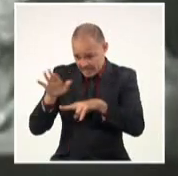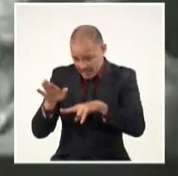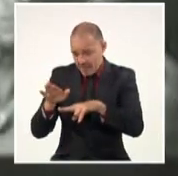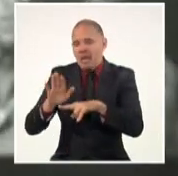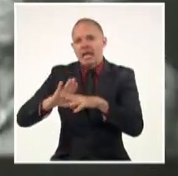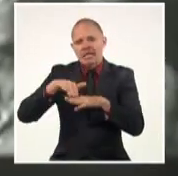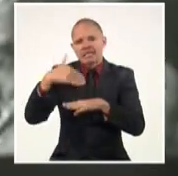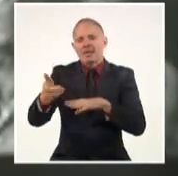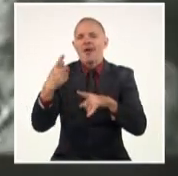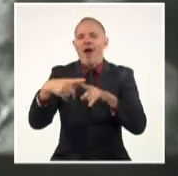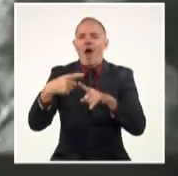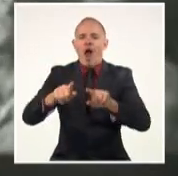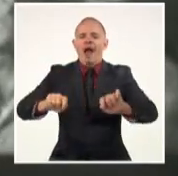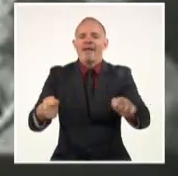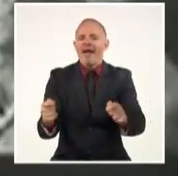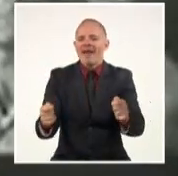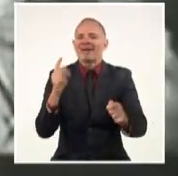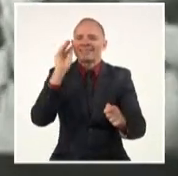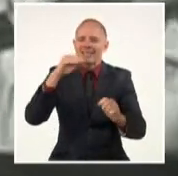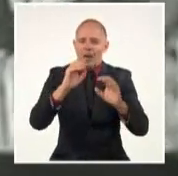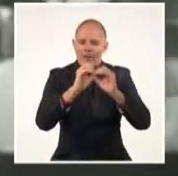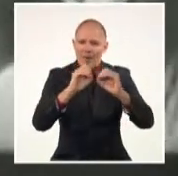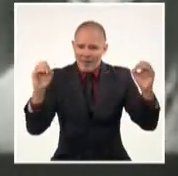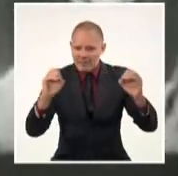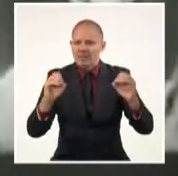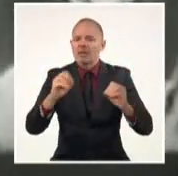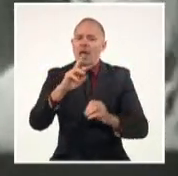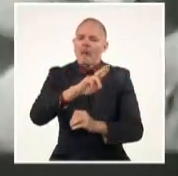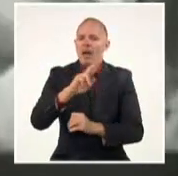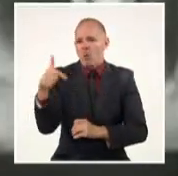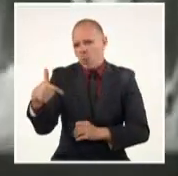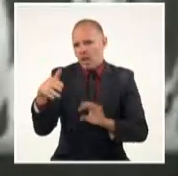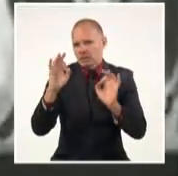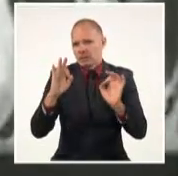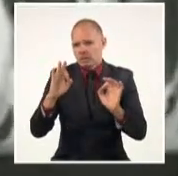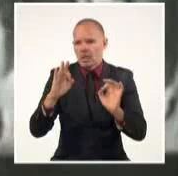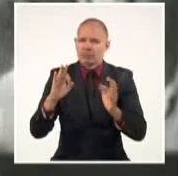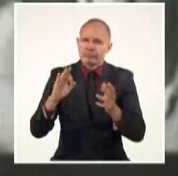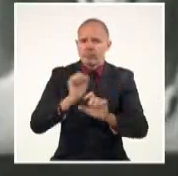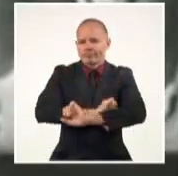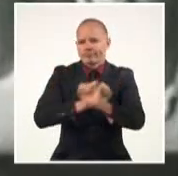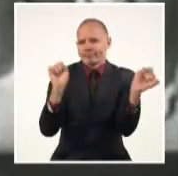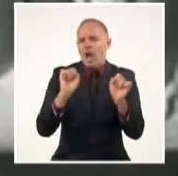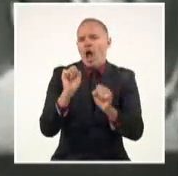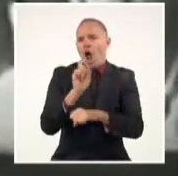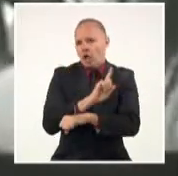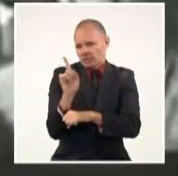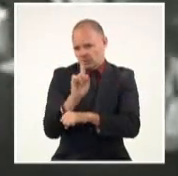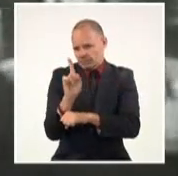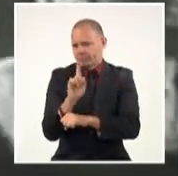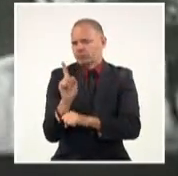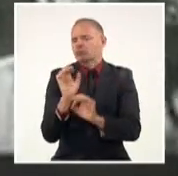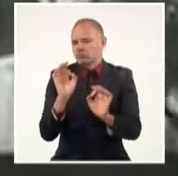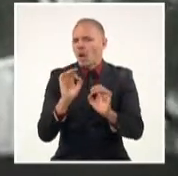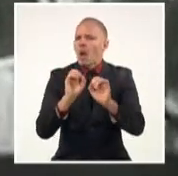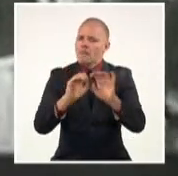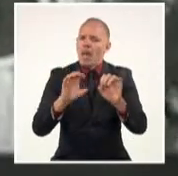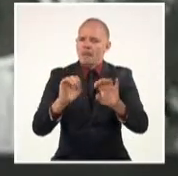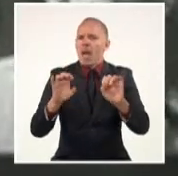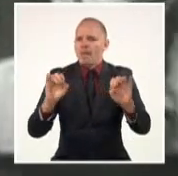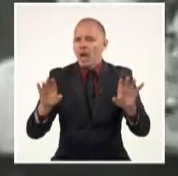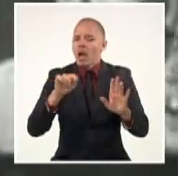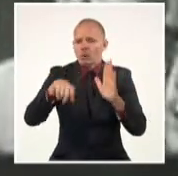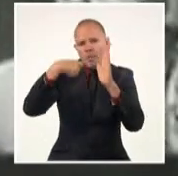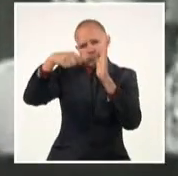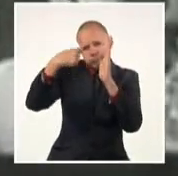canal Multivisión transmite los martes y jueves a partir de las once y treinta de la mañana. Estos filmes que constituyen parte del